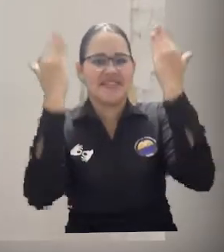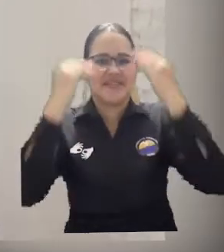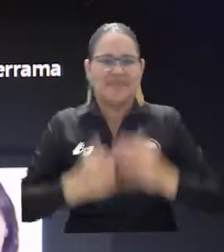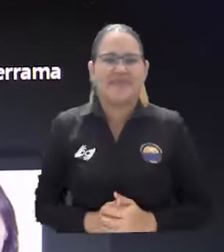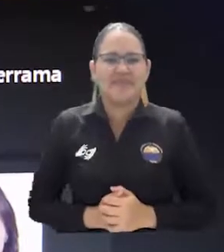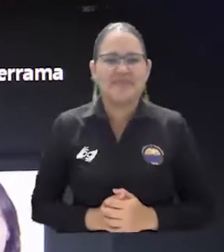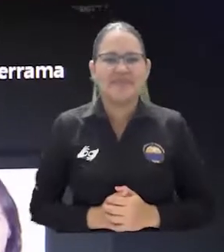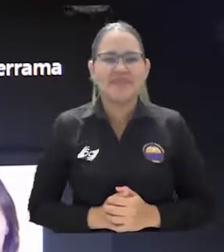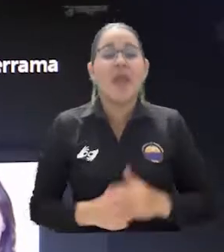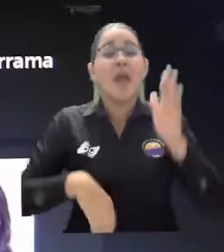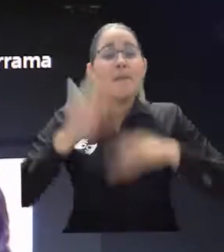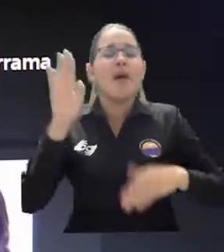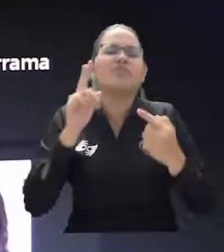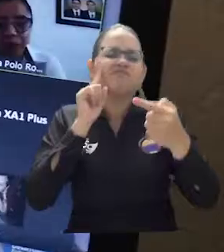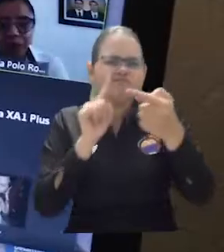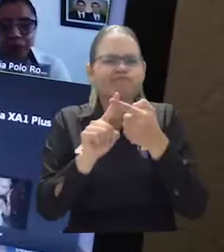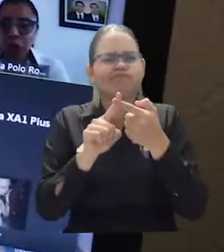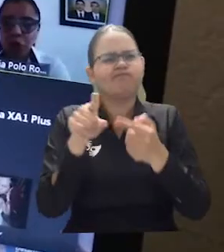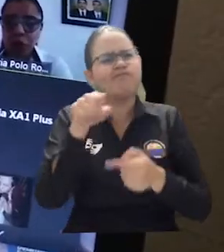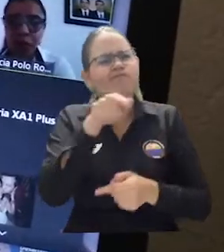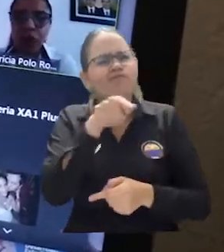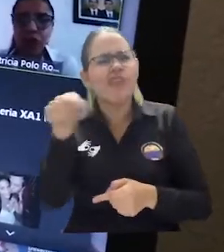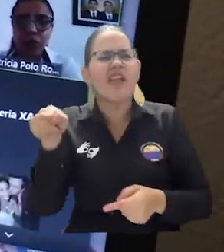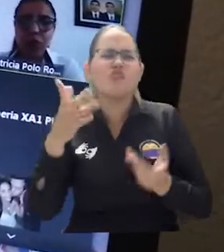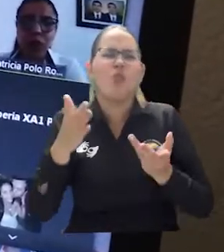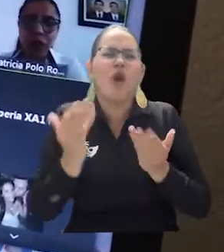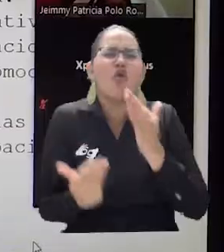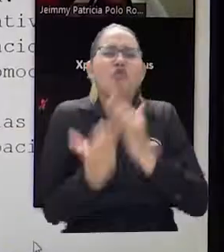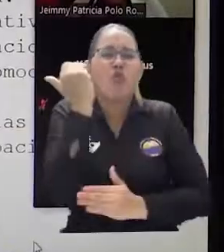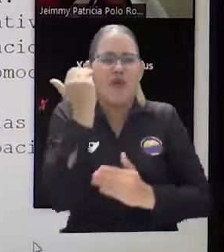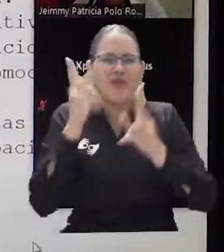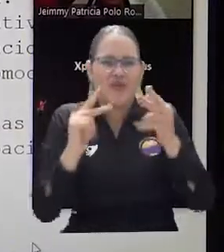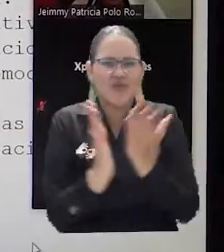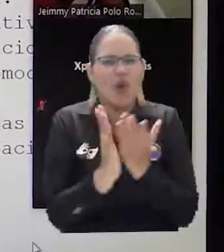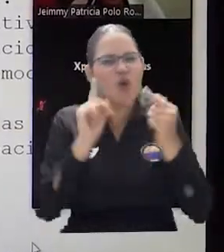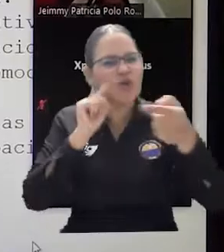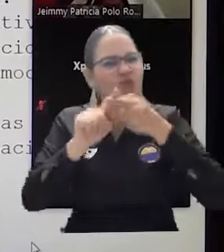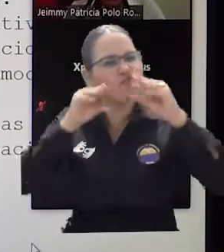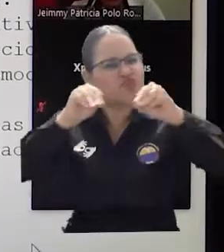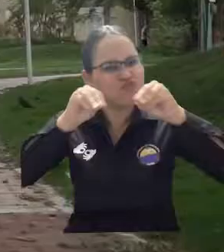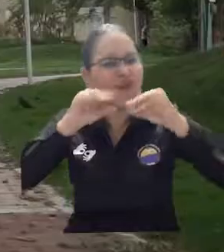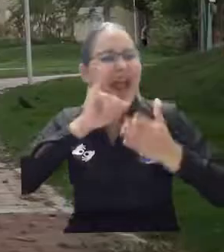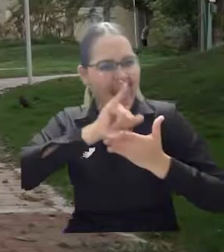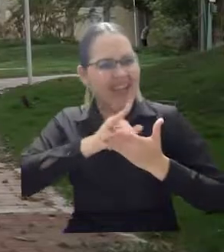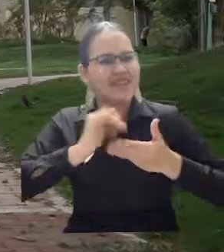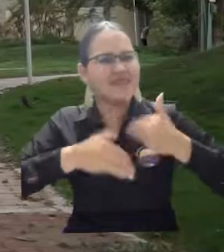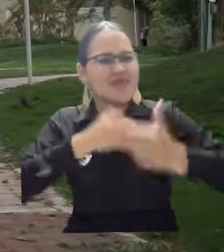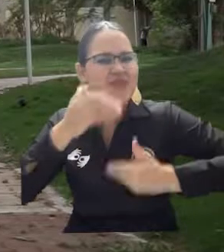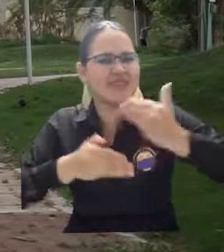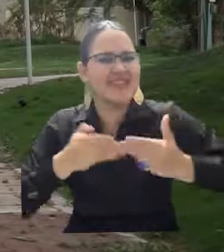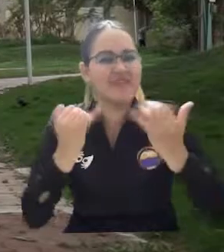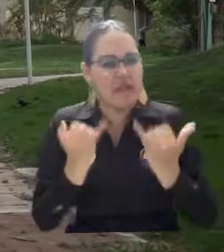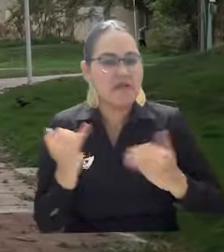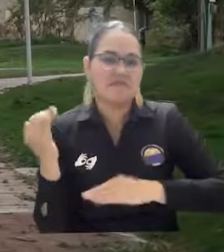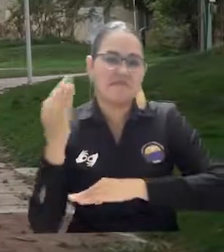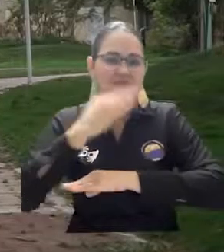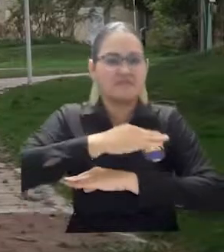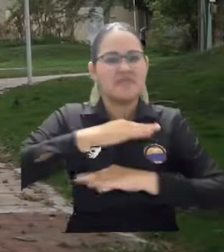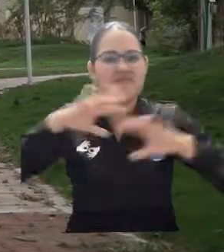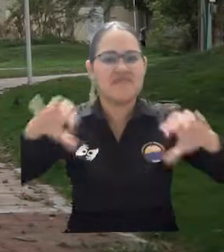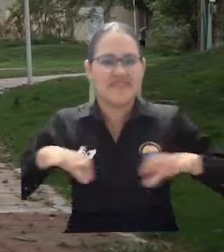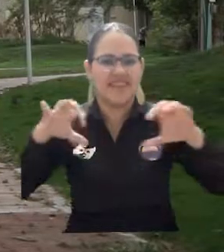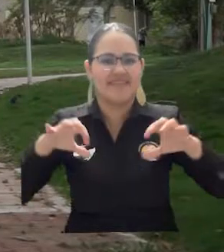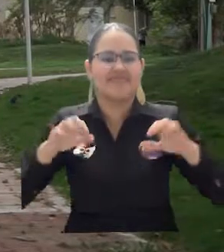universidad. Con la intención de orientar a los nuevos estudiantes sobre los servicios y procesos que desarrolla la Alma Mater.